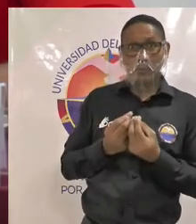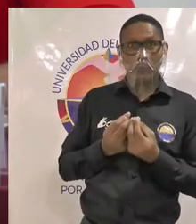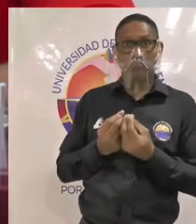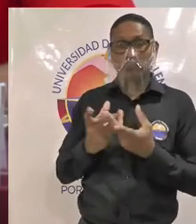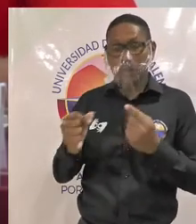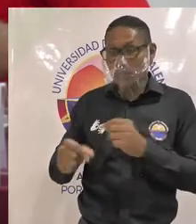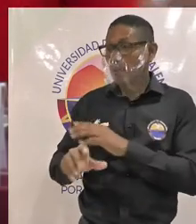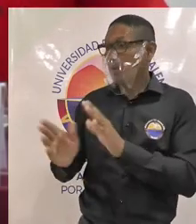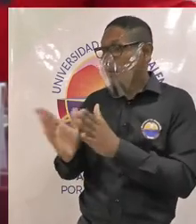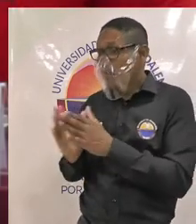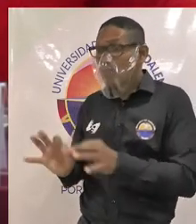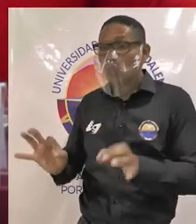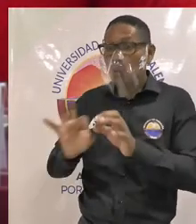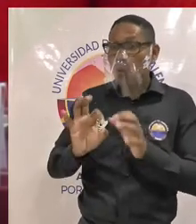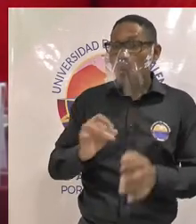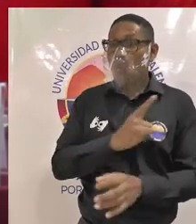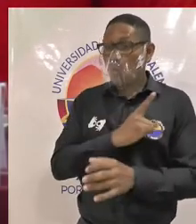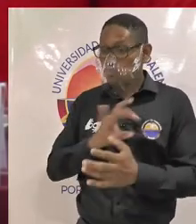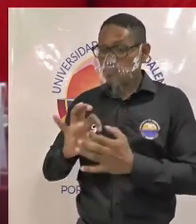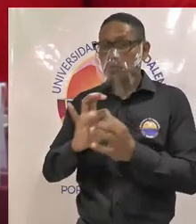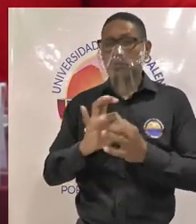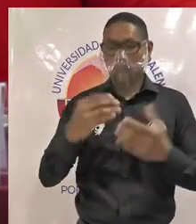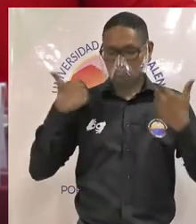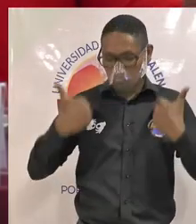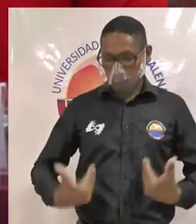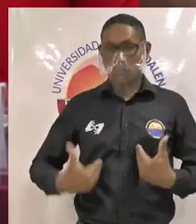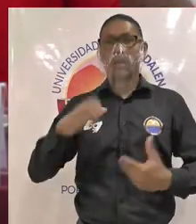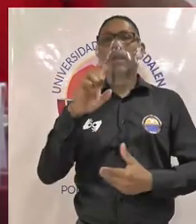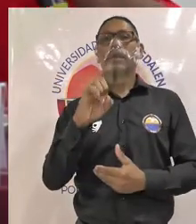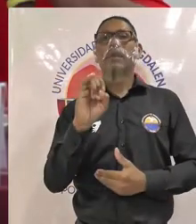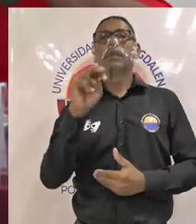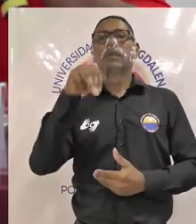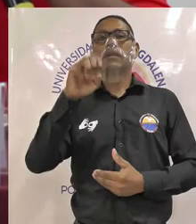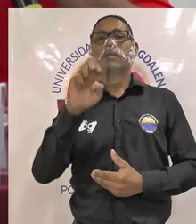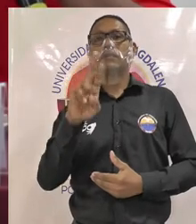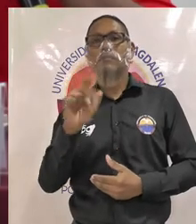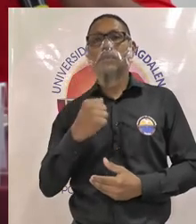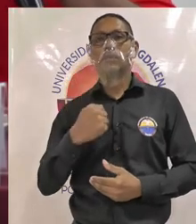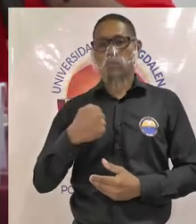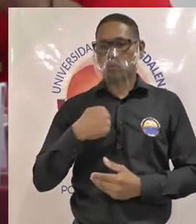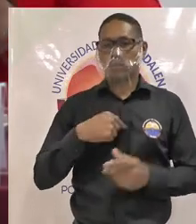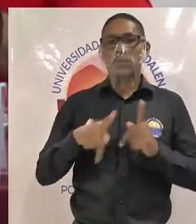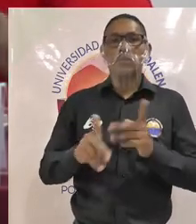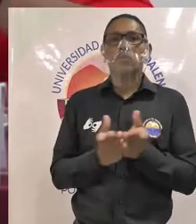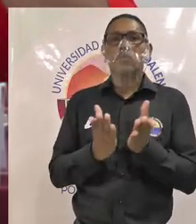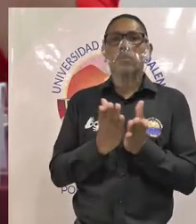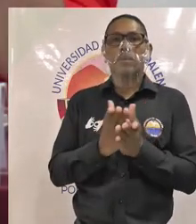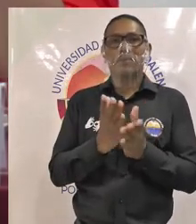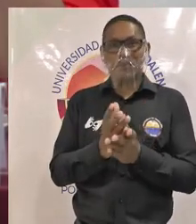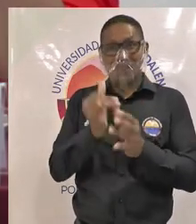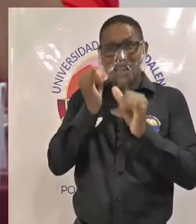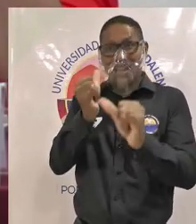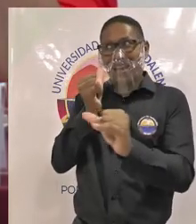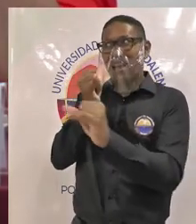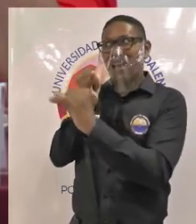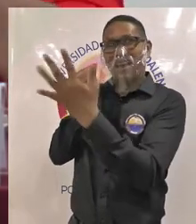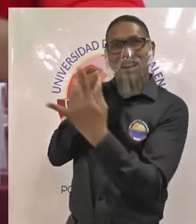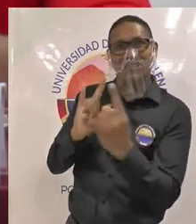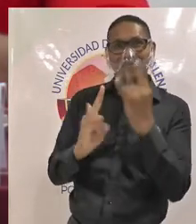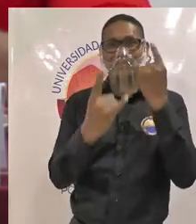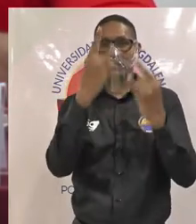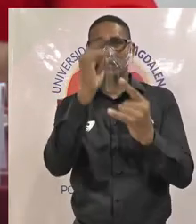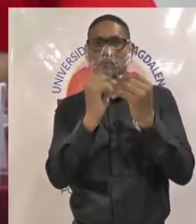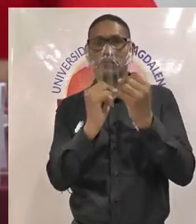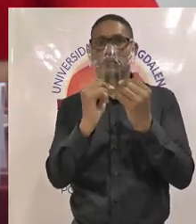seguir uniendo universidad me presento mi nombre es Edil Merzarmiento soy estudiante del programa de ingeniería ambiental y sanitaria y estudiante de